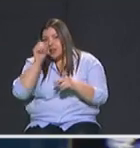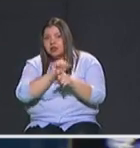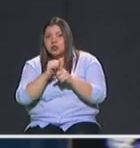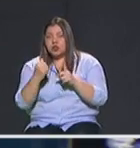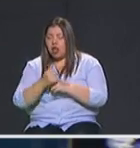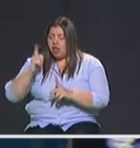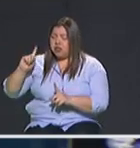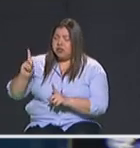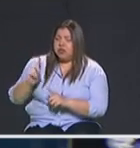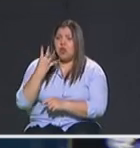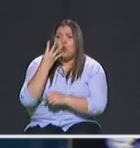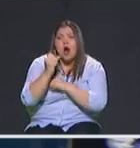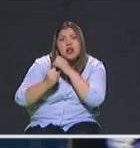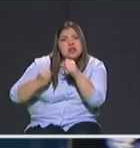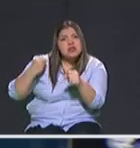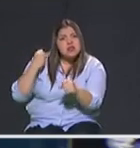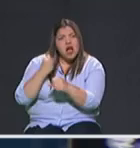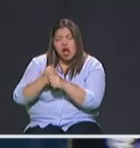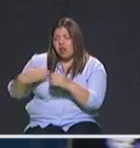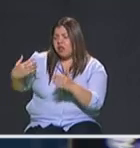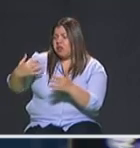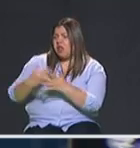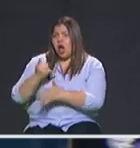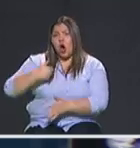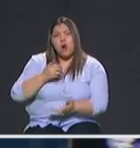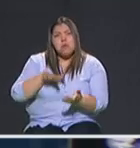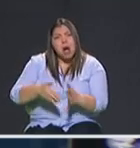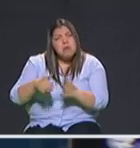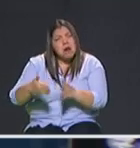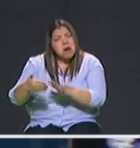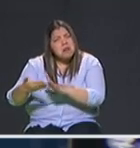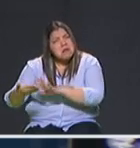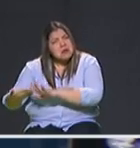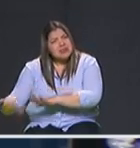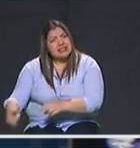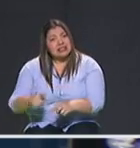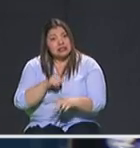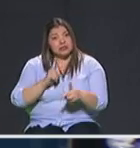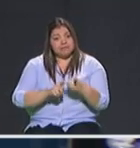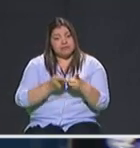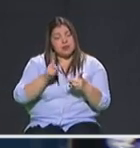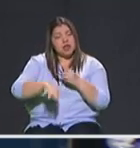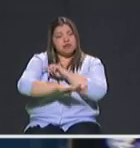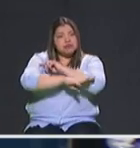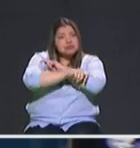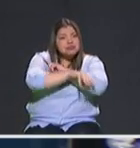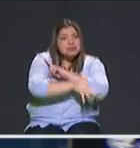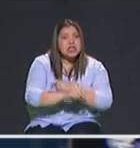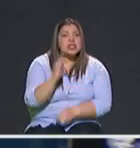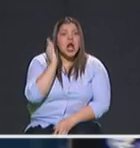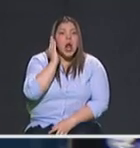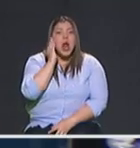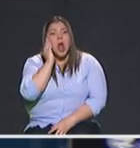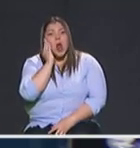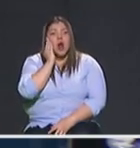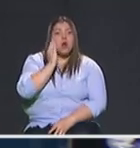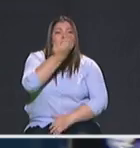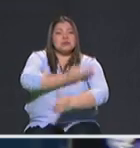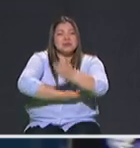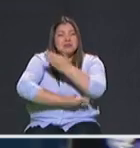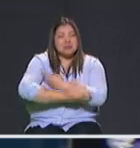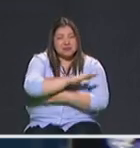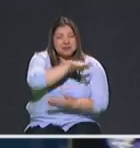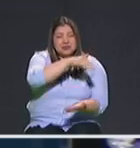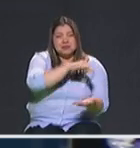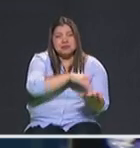40 años mantengamos esa constante. El tema de hurtos, tenemos identificado robos celulares, Parque Berrío, 50